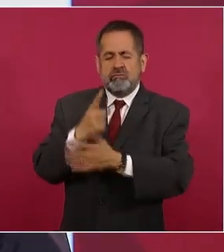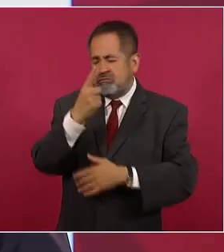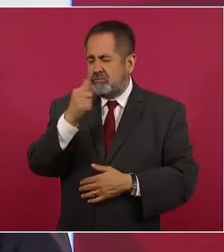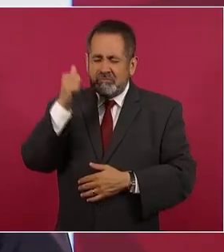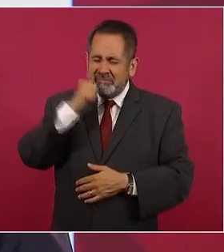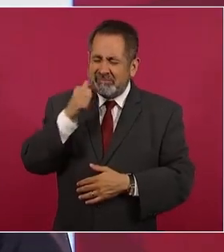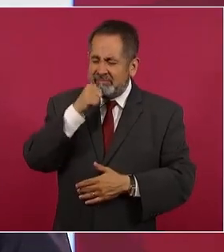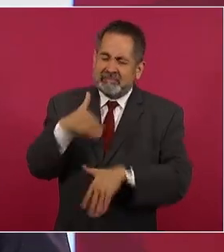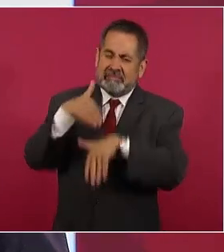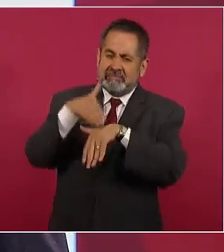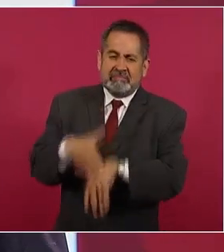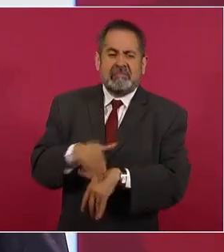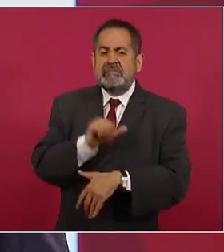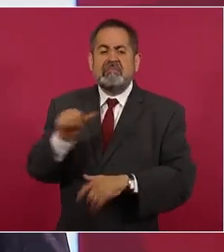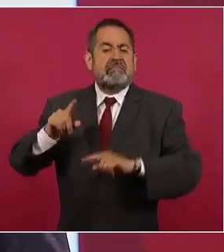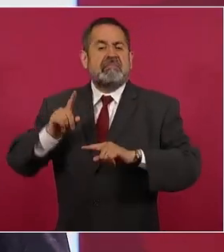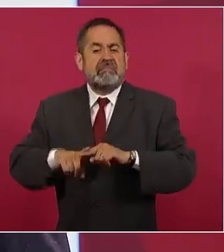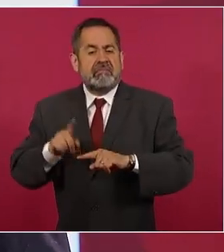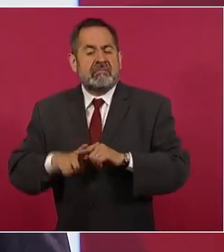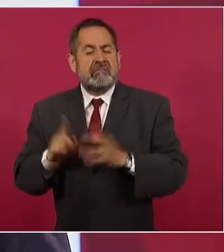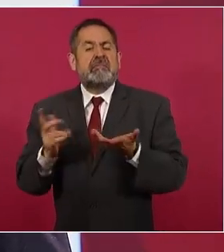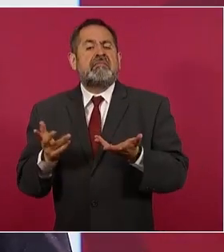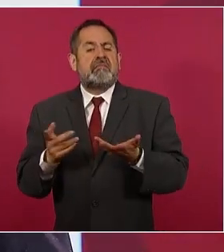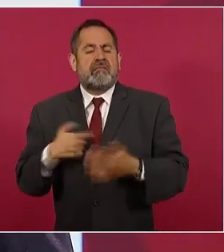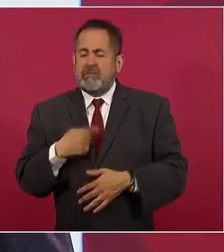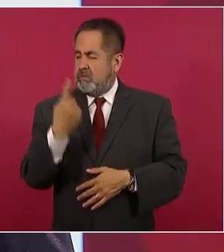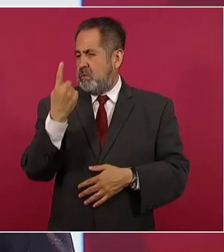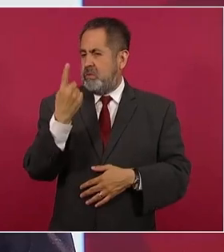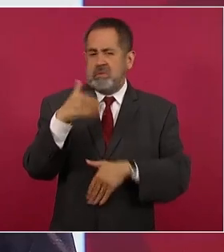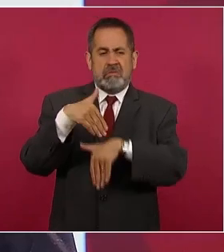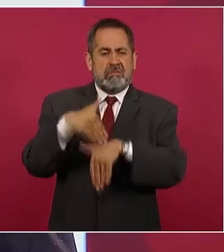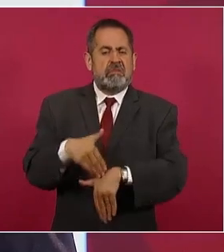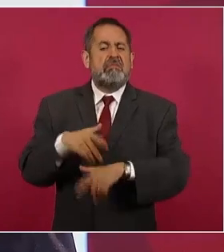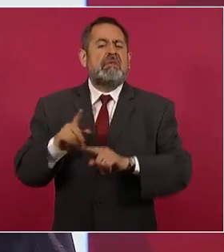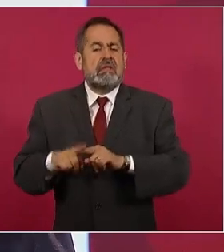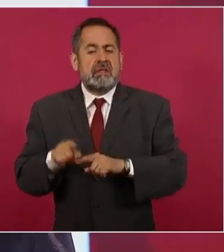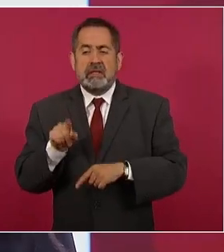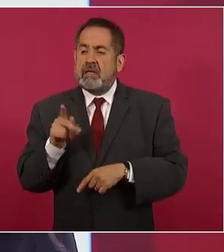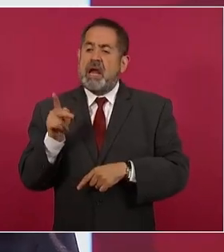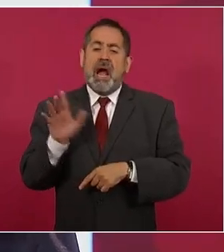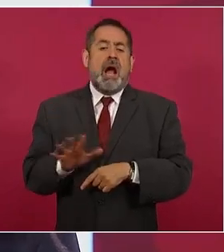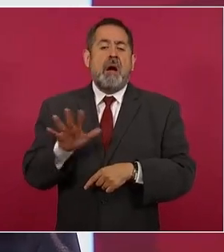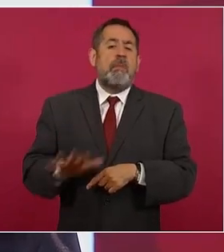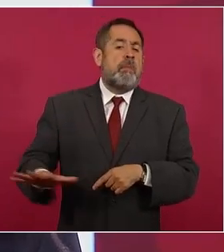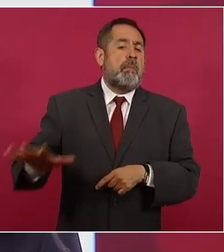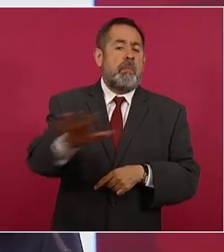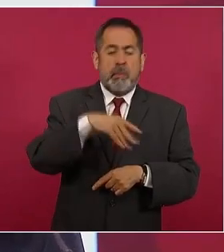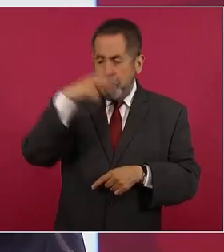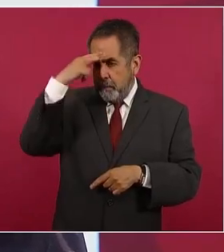solo he tenido un amo del pueblo de México.